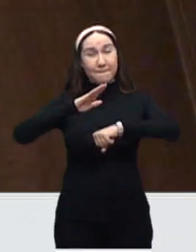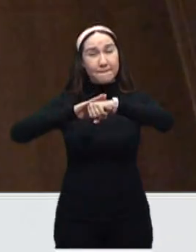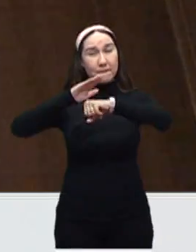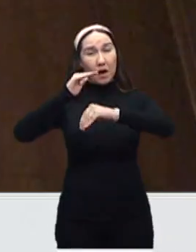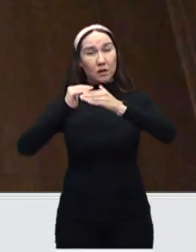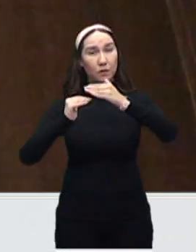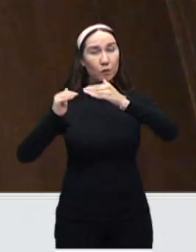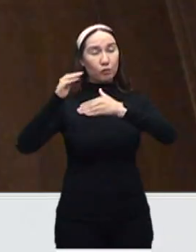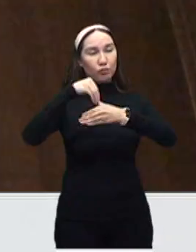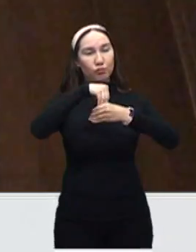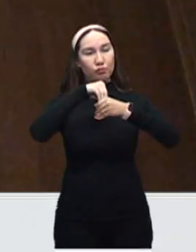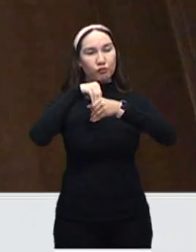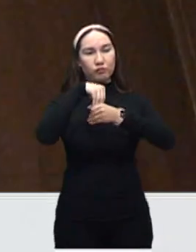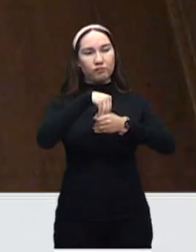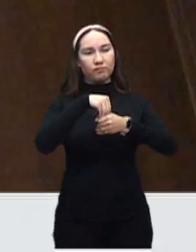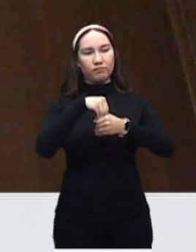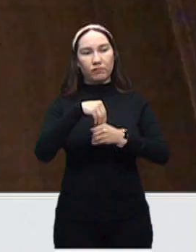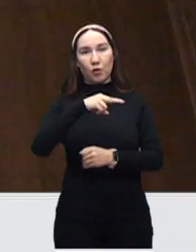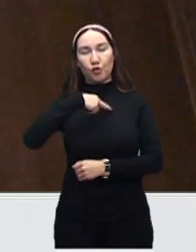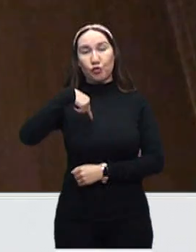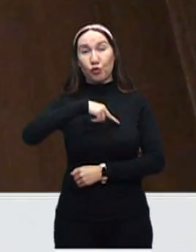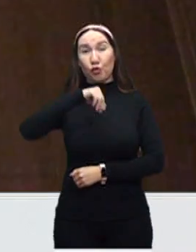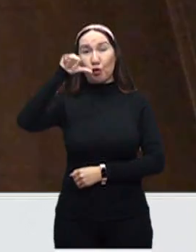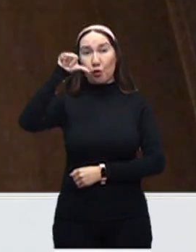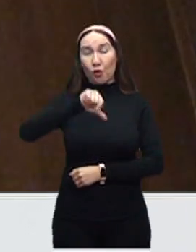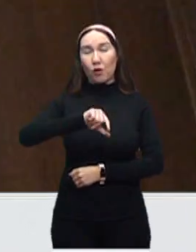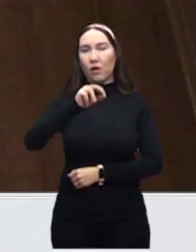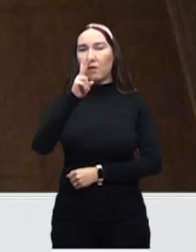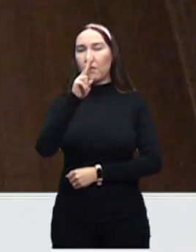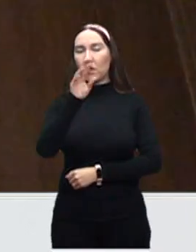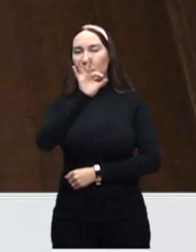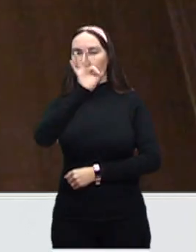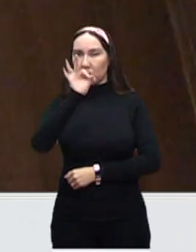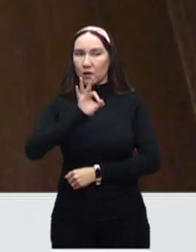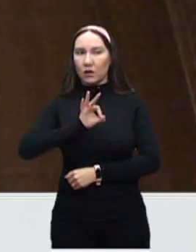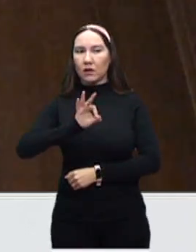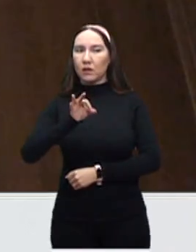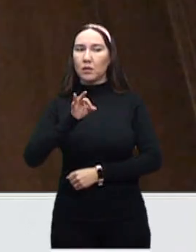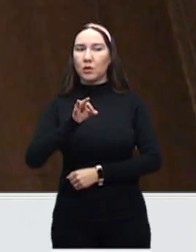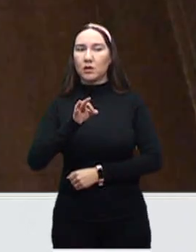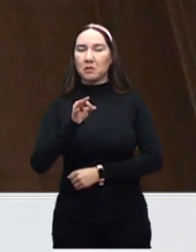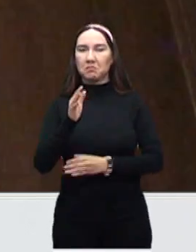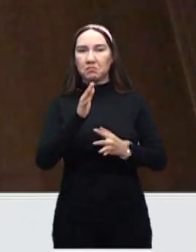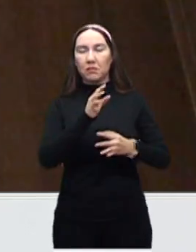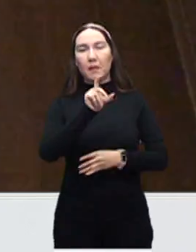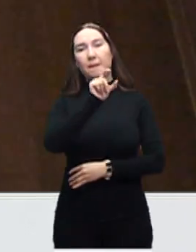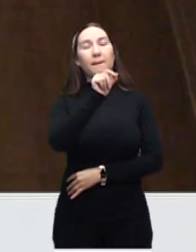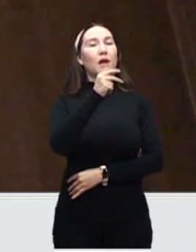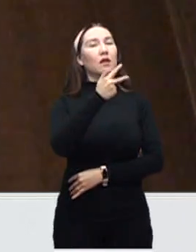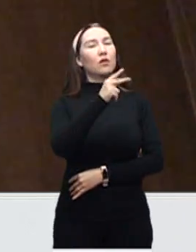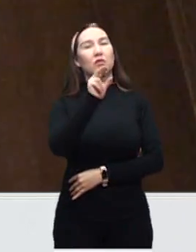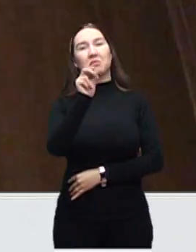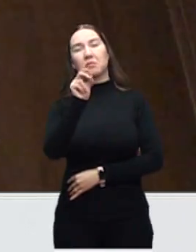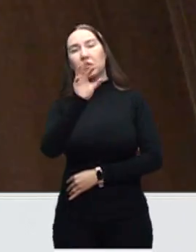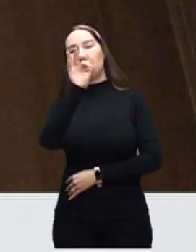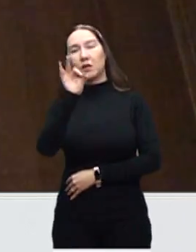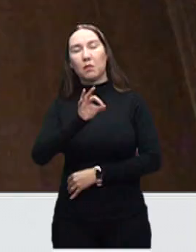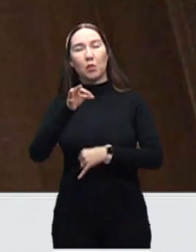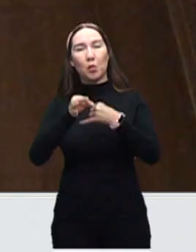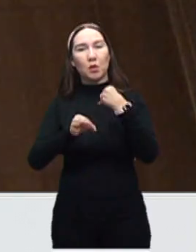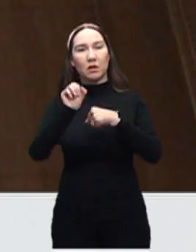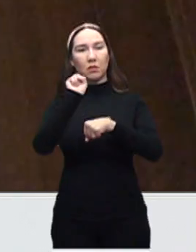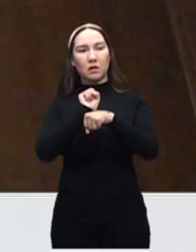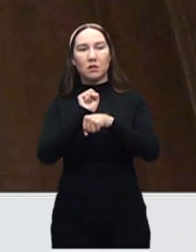hoy día, en el reporte que dábamos hoy, estábamos al 25 por ciento, hemos mantenido entre 28 y 30 por ciento las últimas semanas